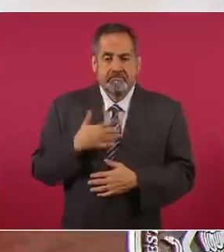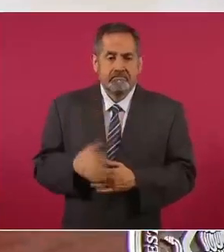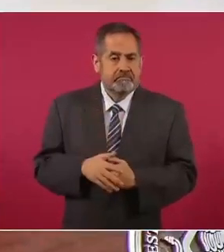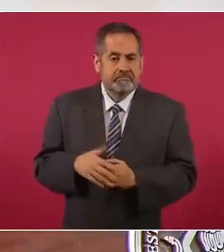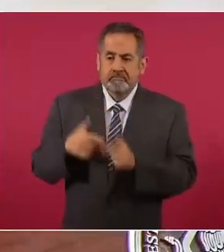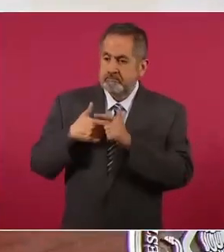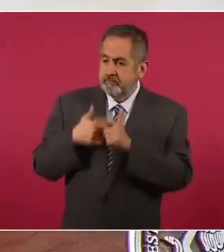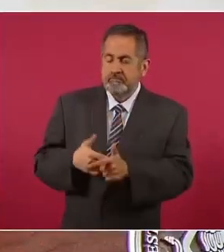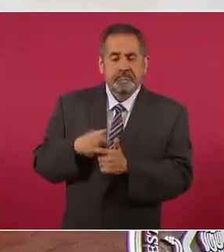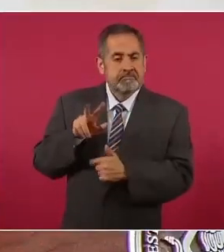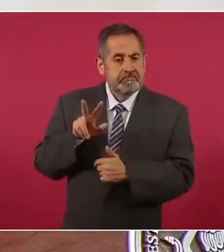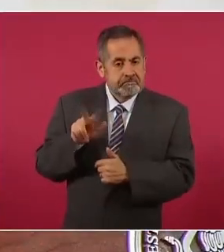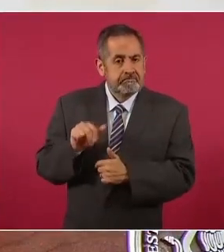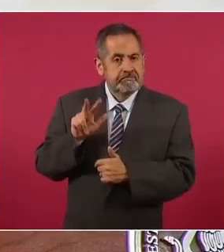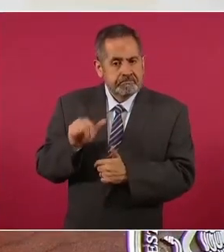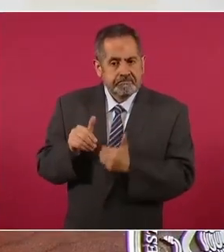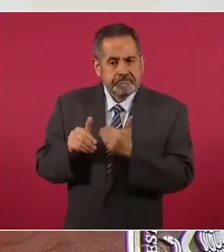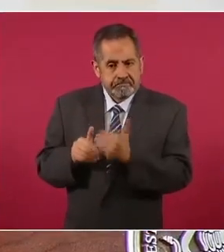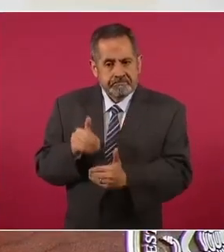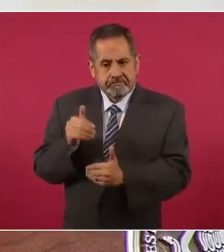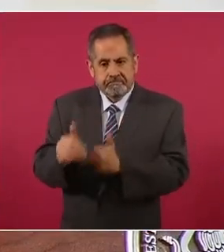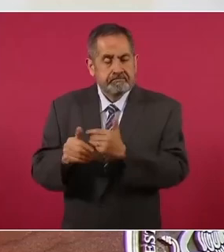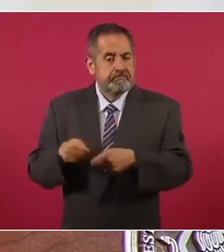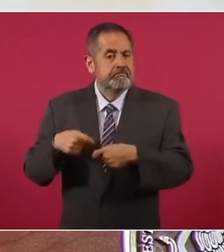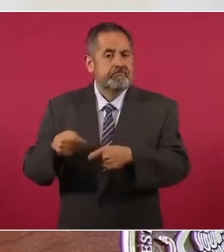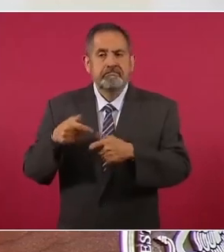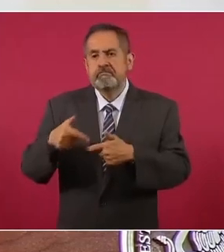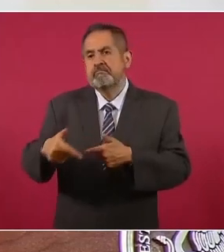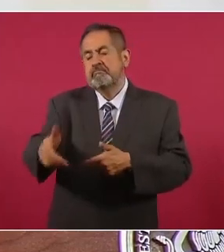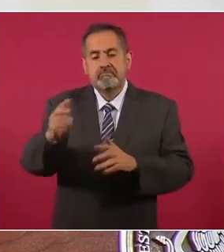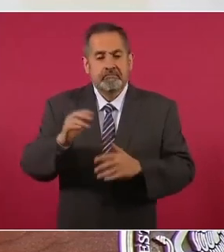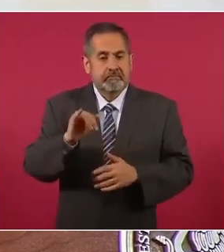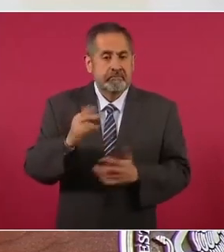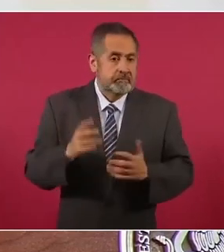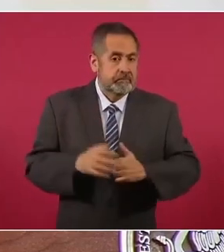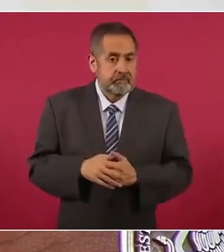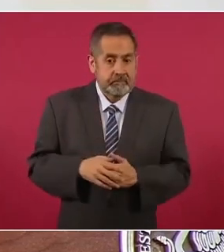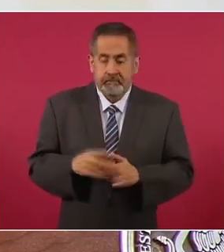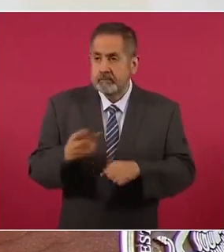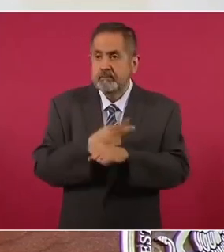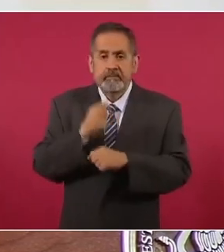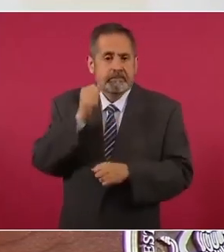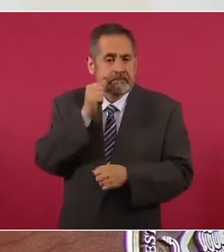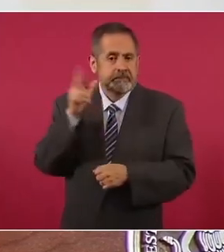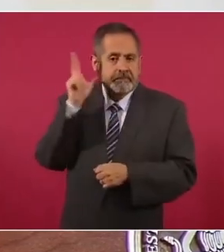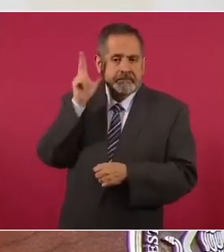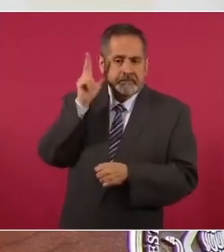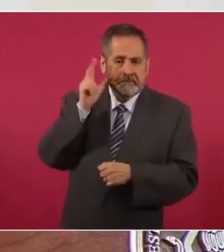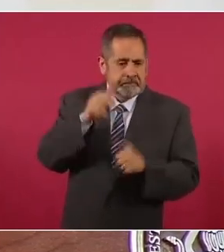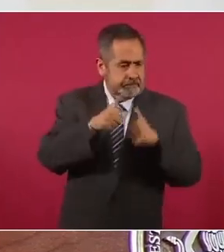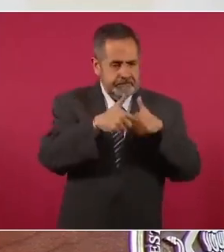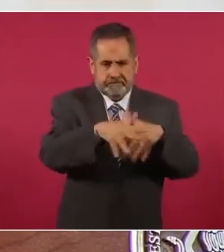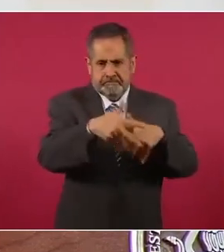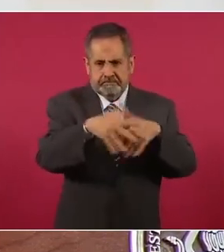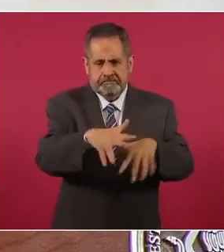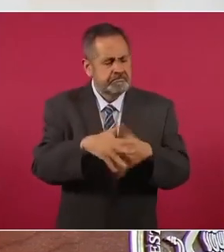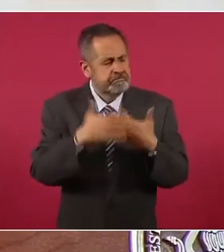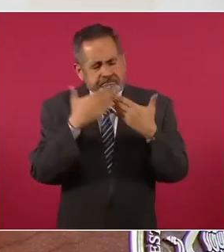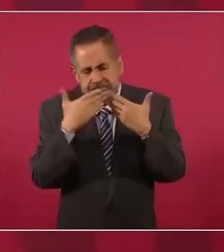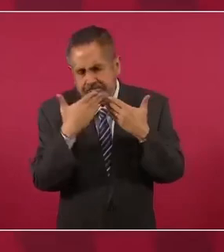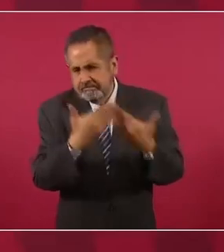avanzando. Esto que pasó antier de la marcha, muy bien